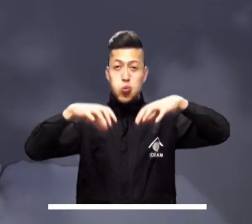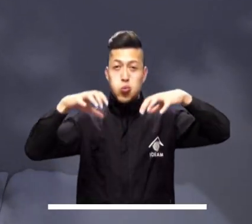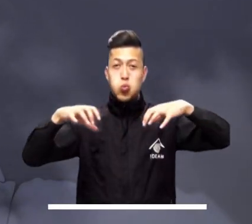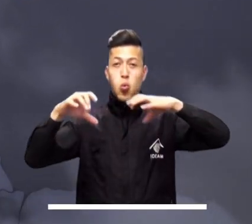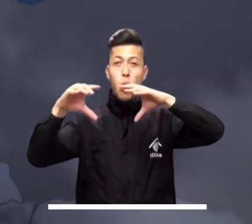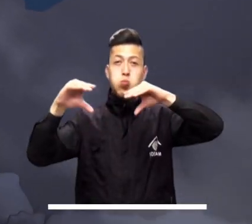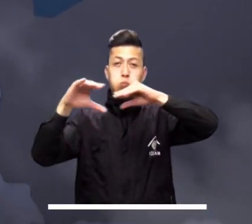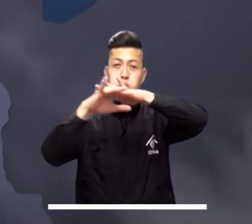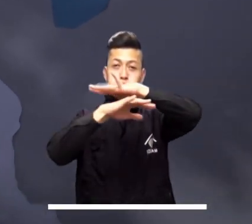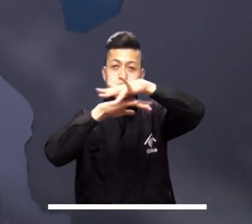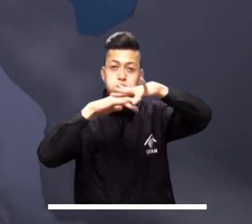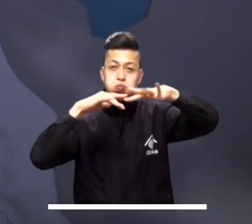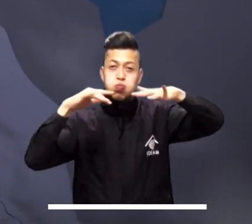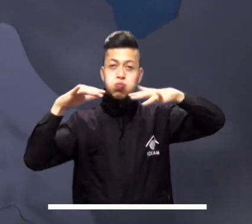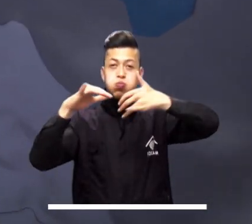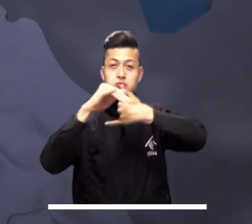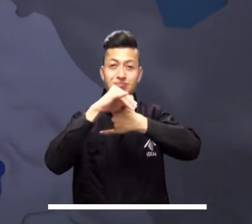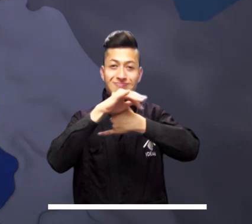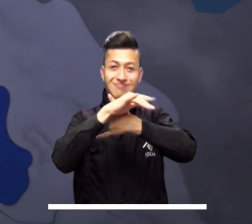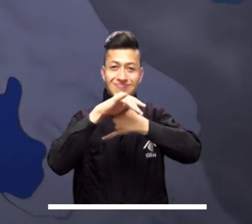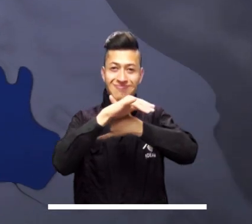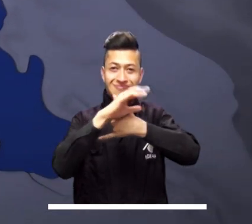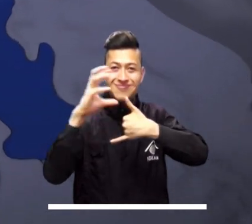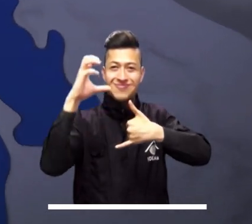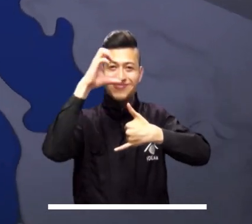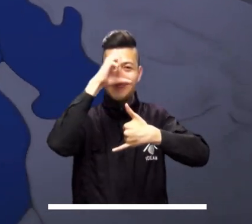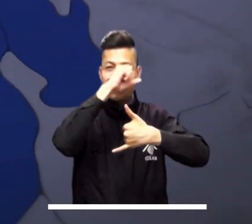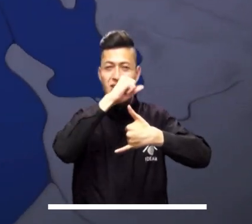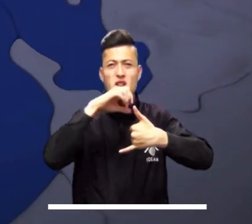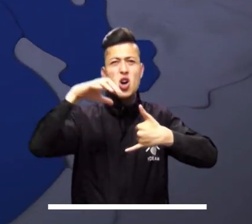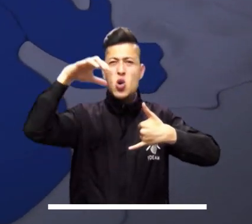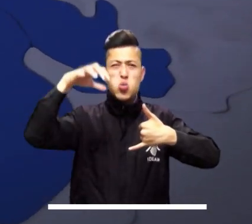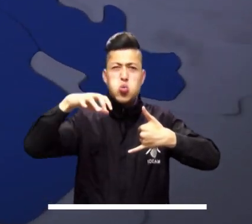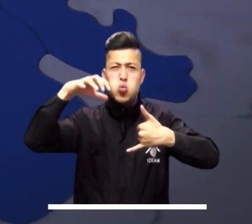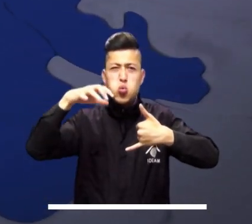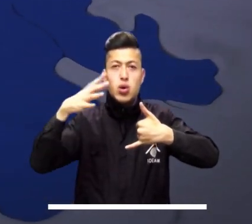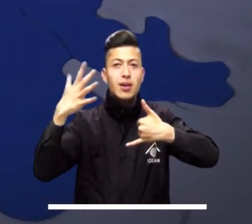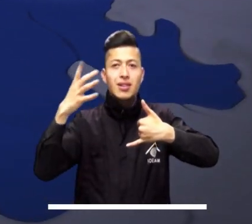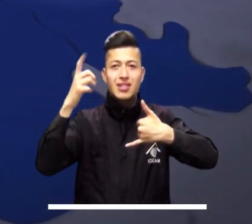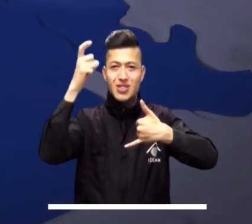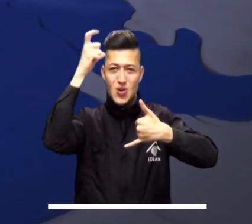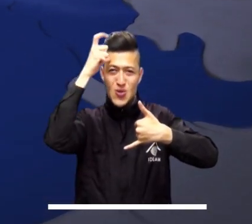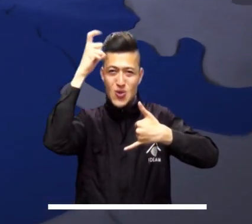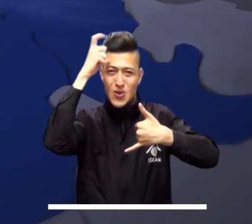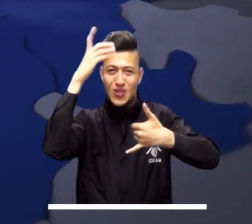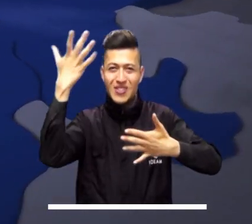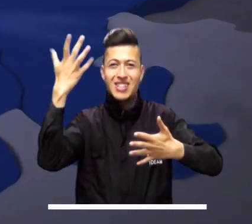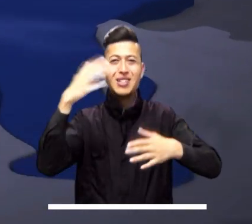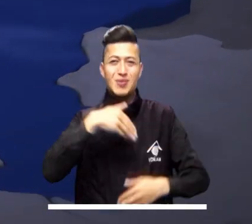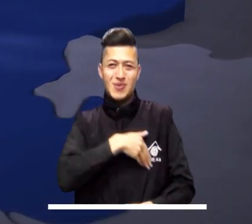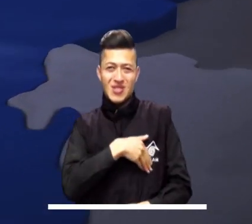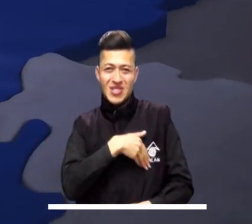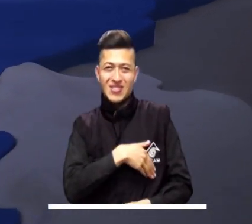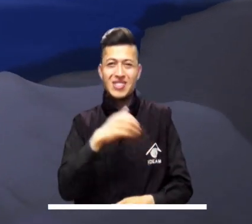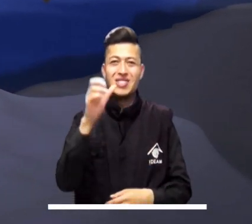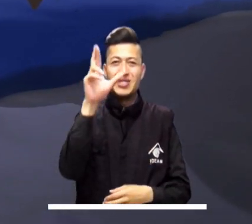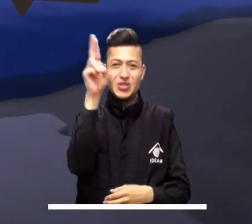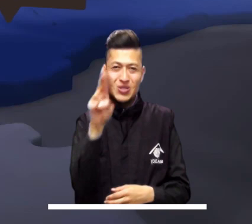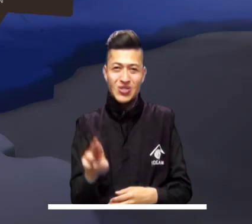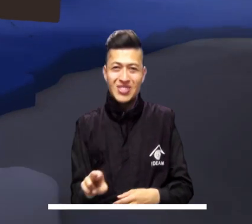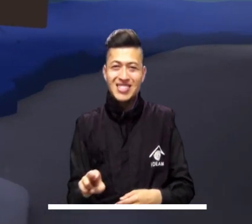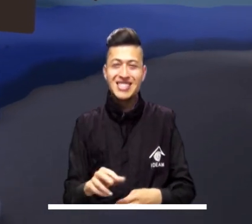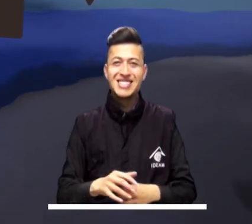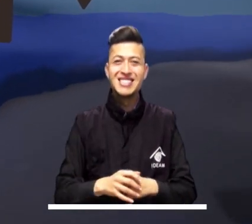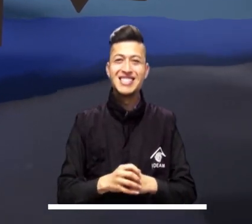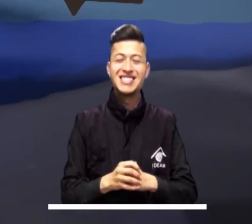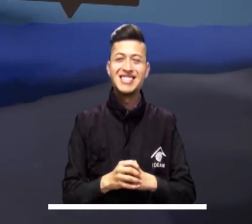Lluvias ligeras y cielo con nubosidad media se espera para la noche en el Caribe colombiano. Las principales lluvias pueden caer en sectores de Córdoba,